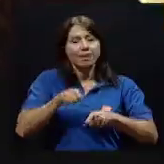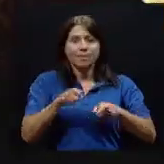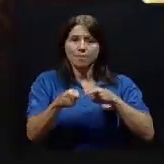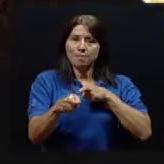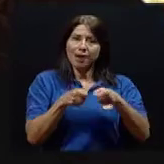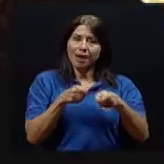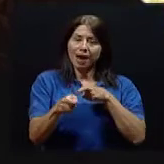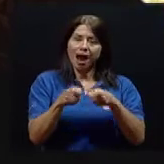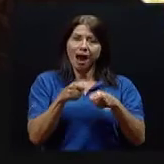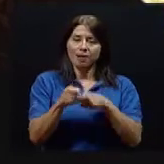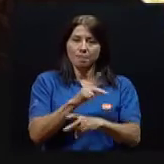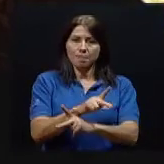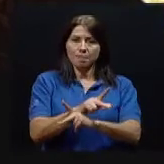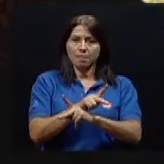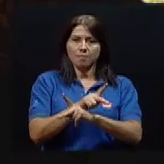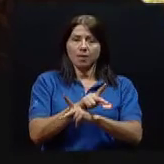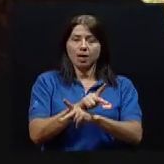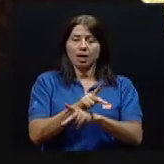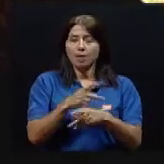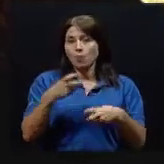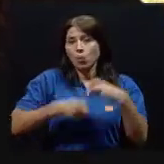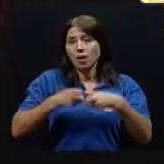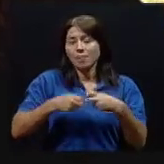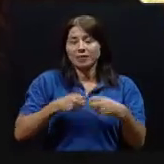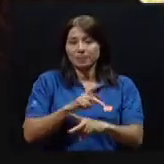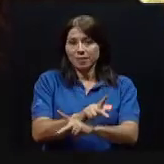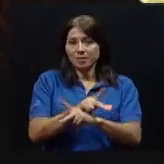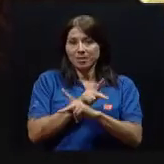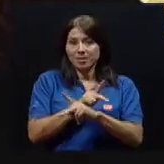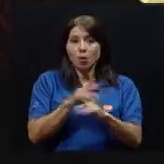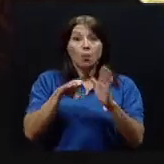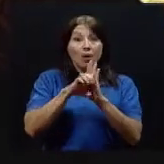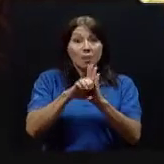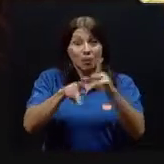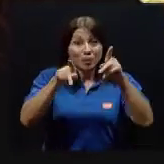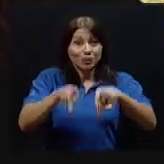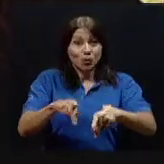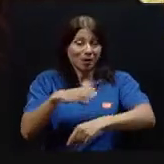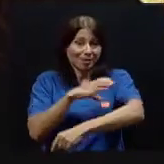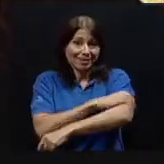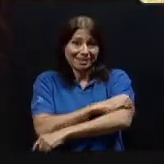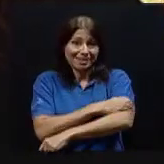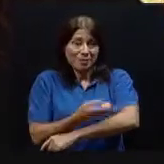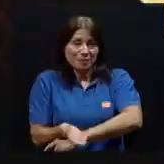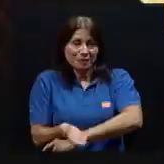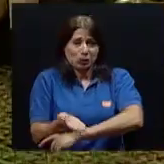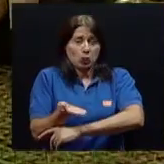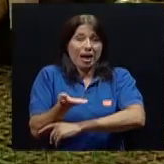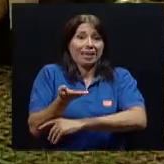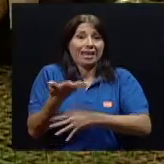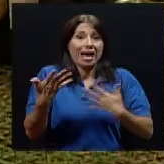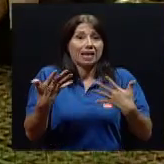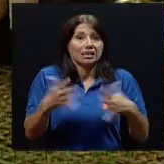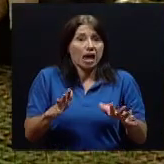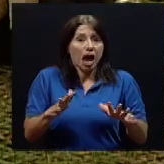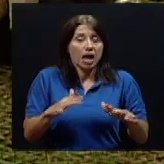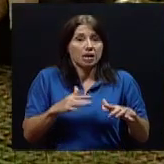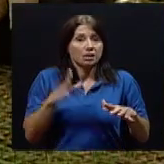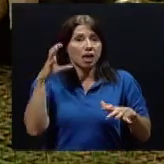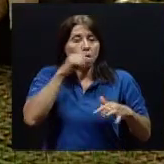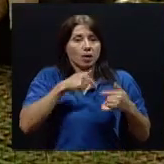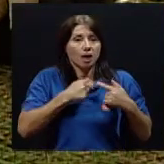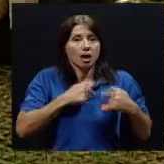Entonces, por ejemplo, el paciente que por hipertensión arterial ya ha sufrido de crecimiento cardíaco